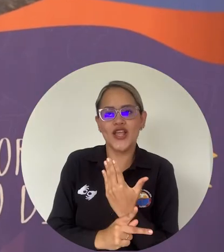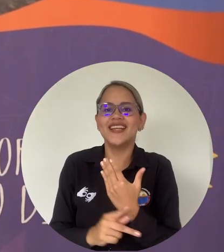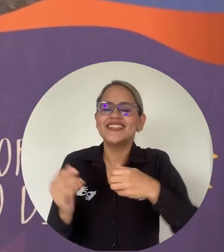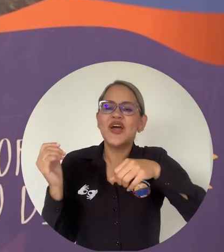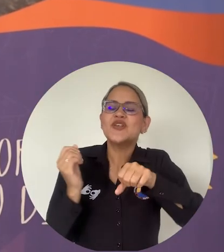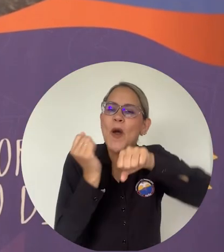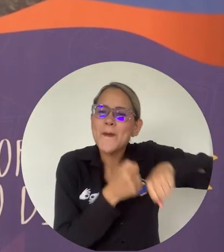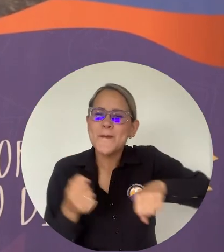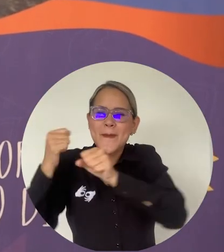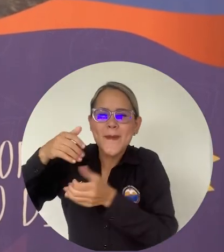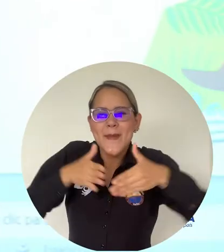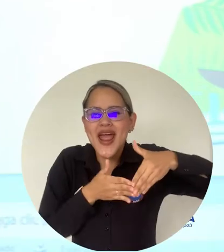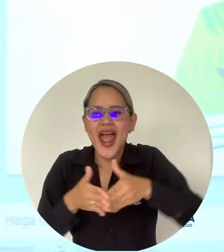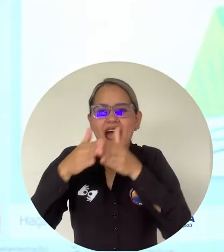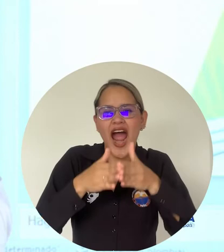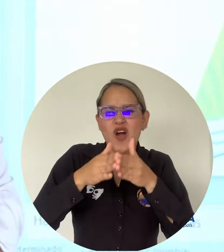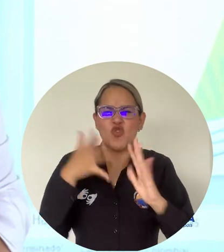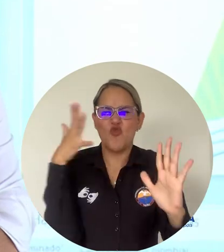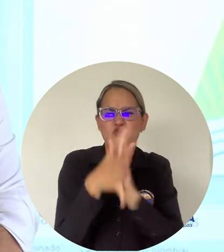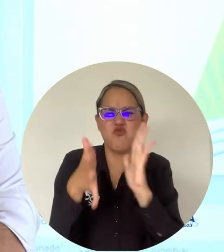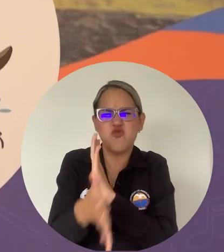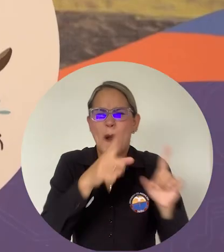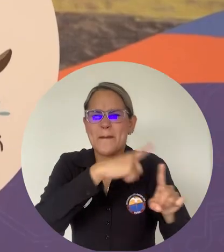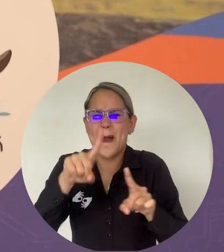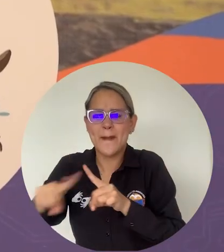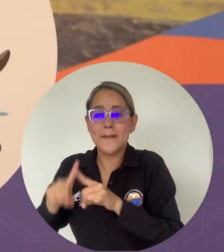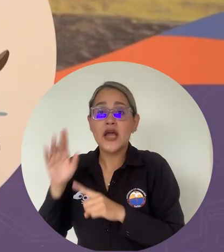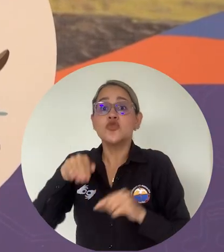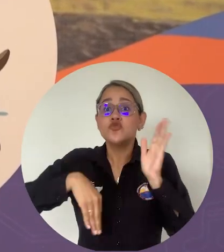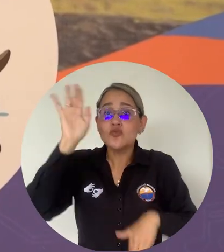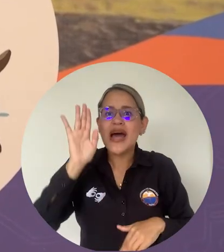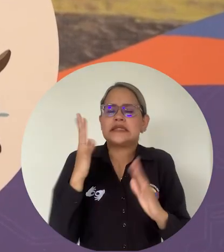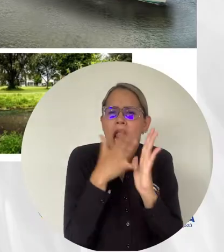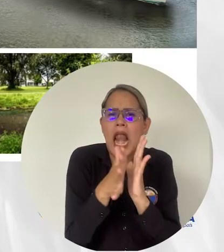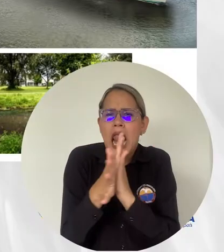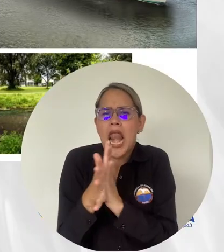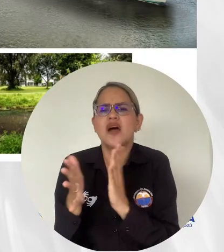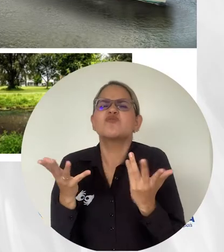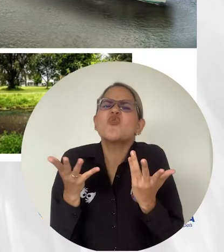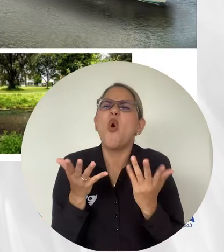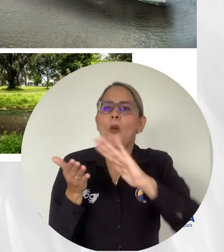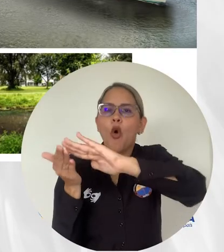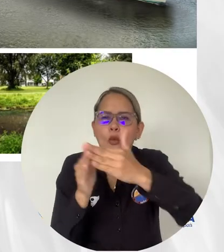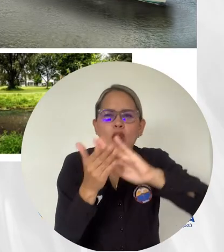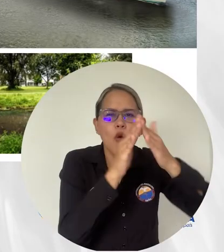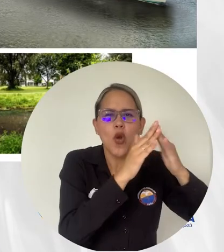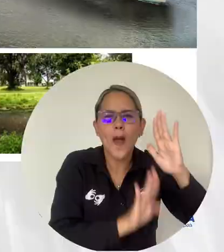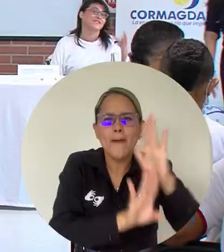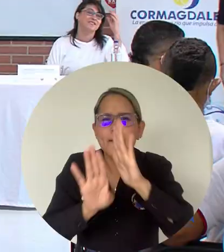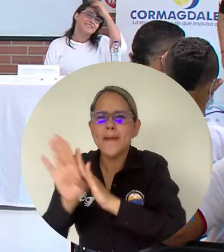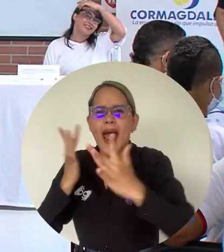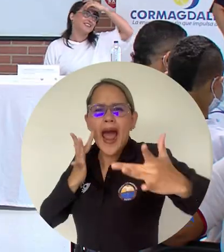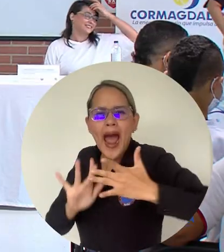Piragua Transmedia con el objetivo de explicar cómo confluye el conocimiento tradicional con la formación académica alrededor del desarrollo de